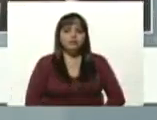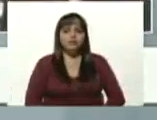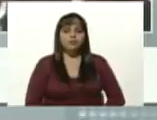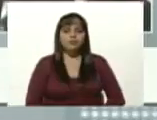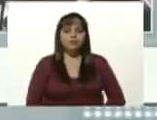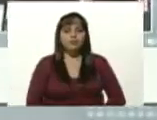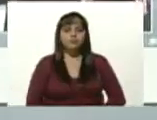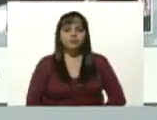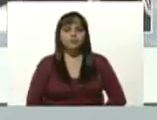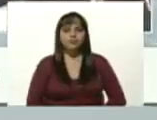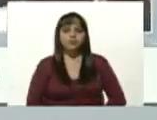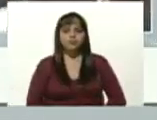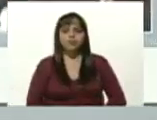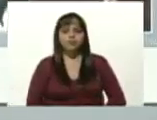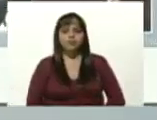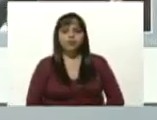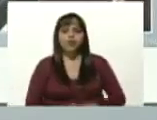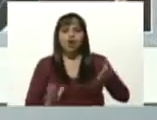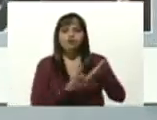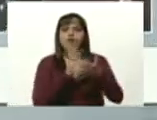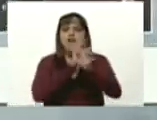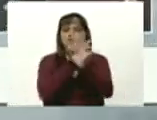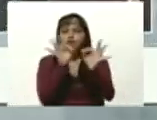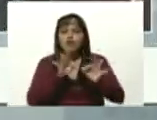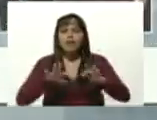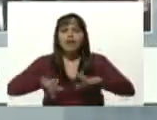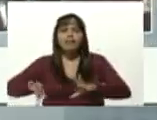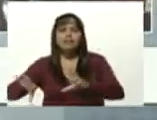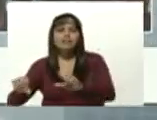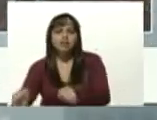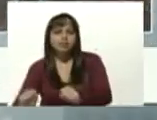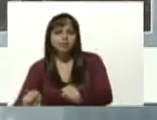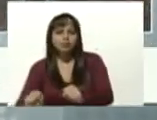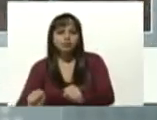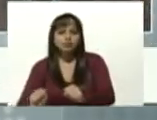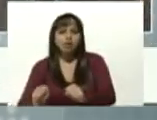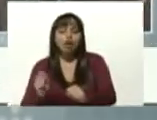Y en el caso del modelo capitalista depredador,